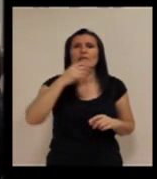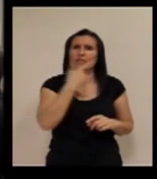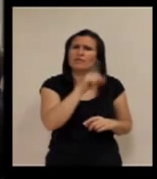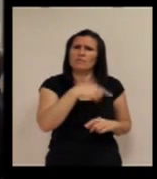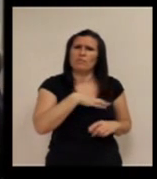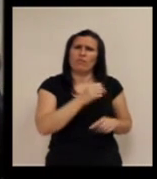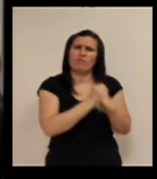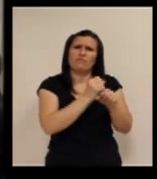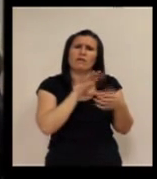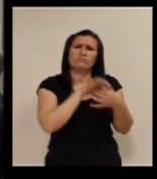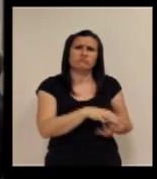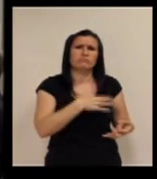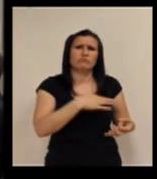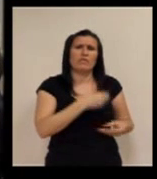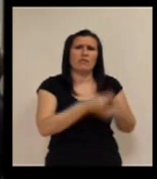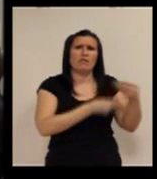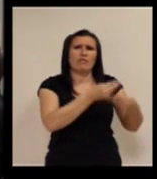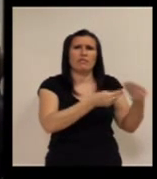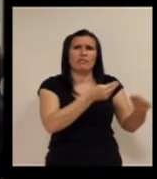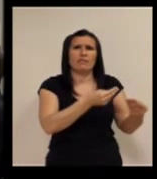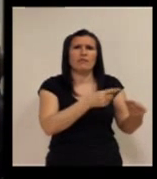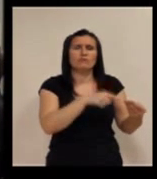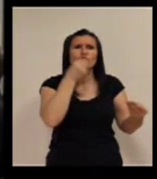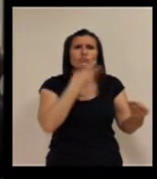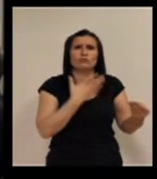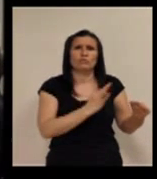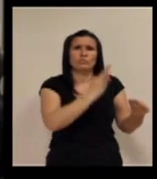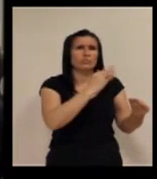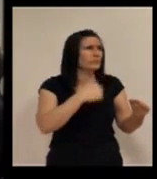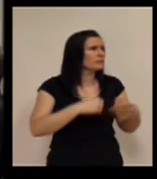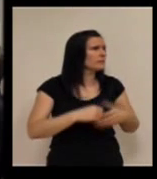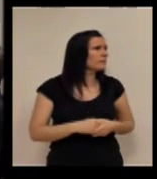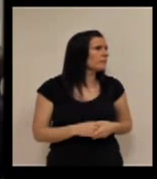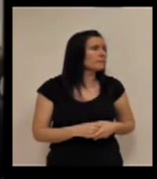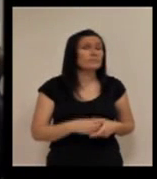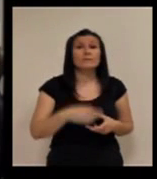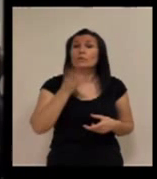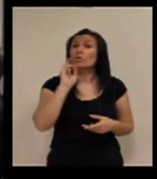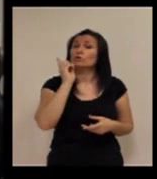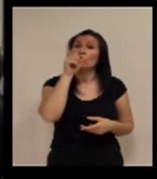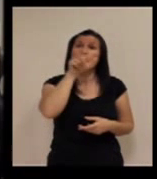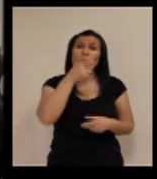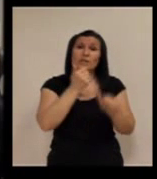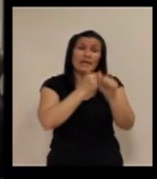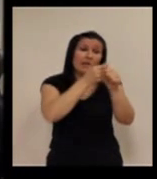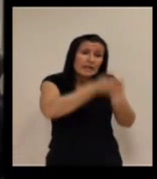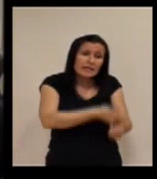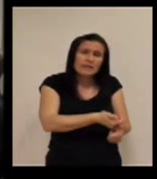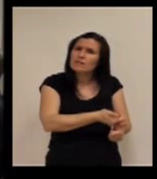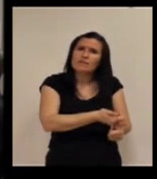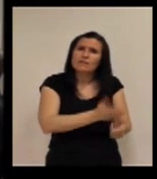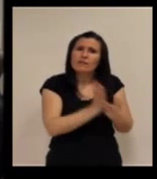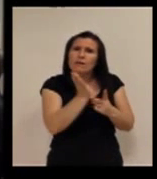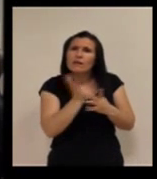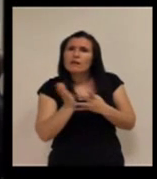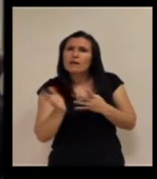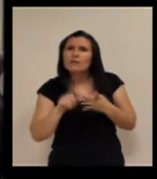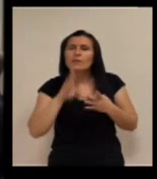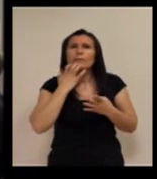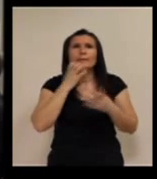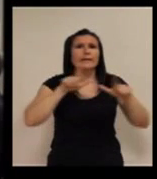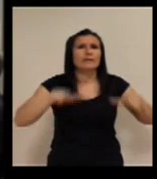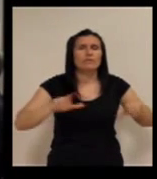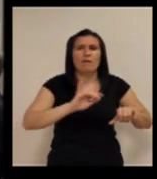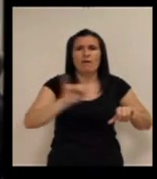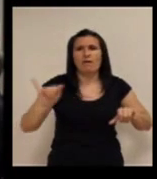muy bueno. Muy bueno. Ya no solo en el seguimiento de crónicos, sino en temas de, con las plataformas que